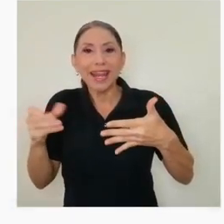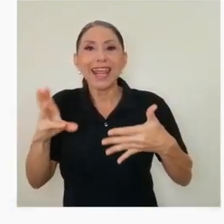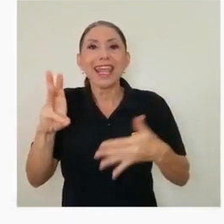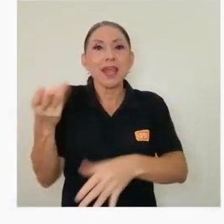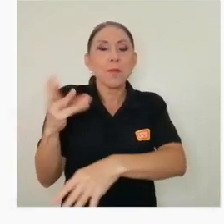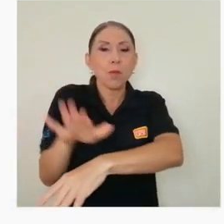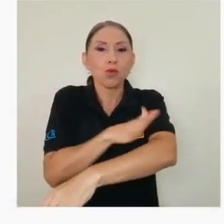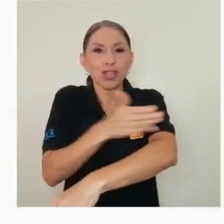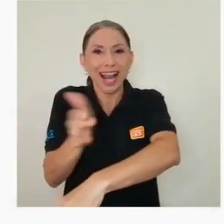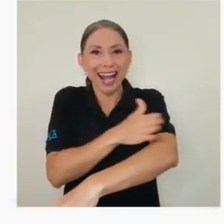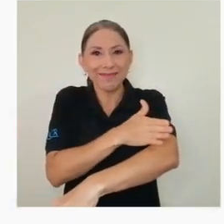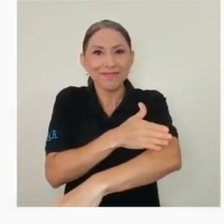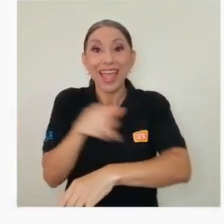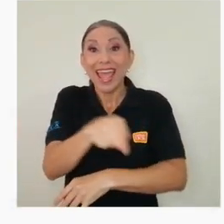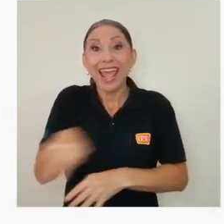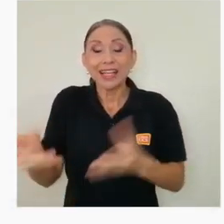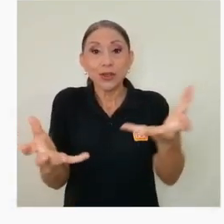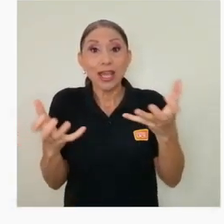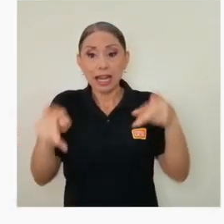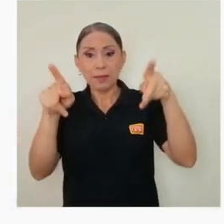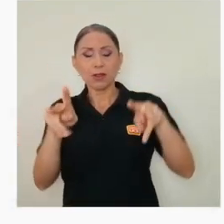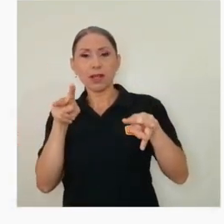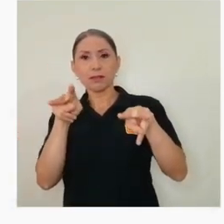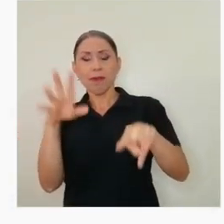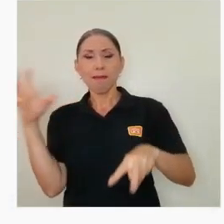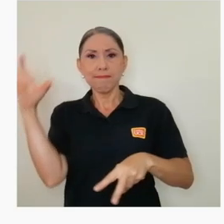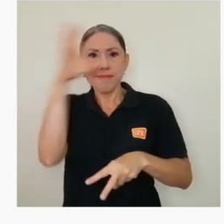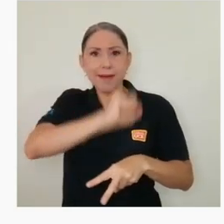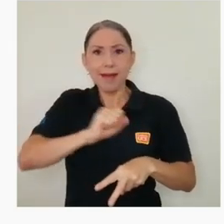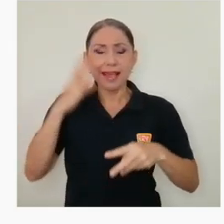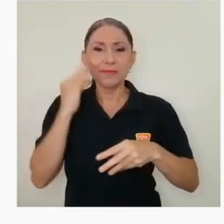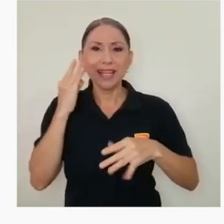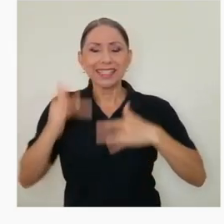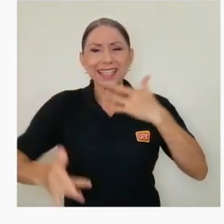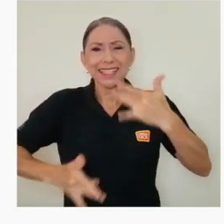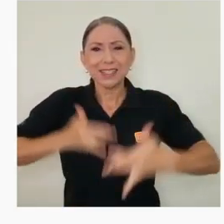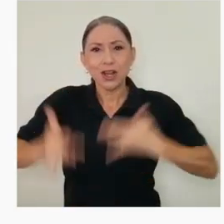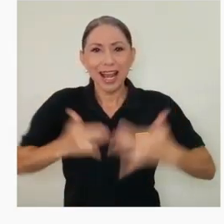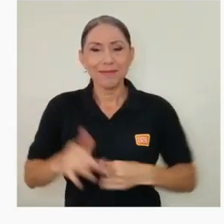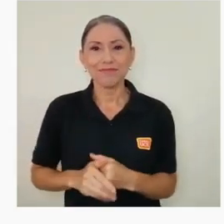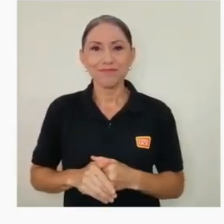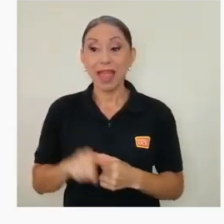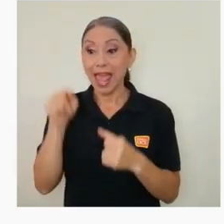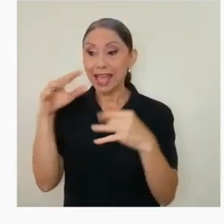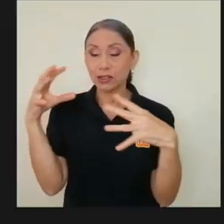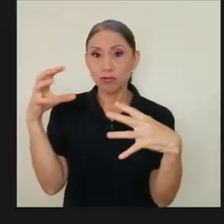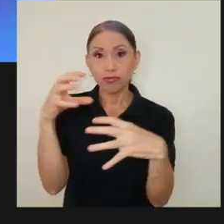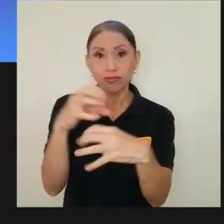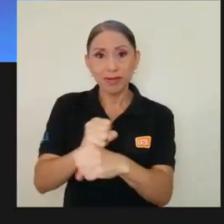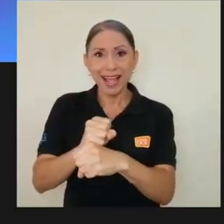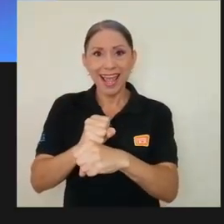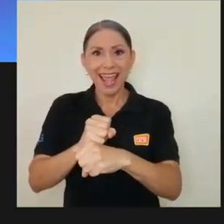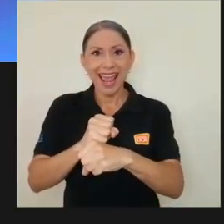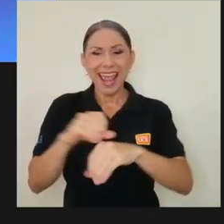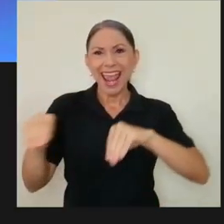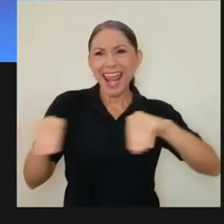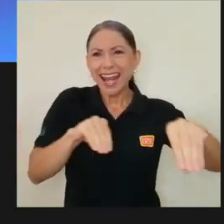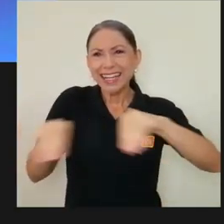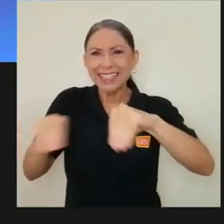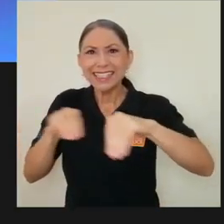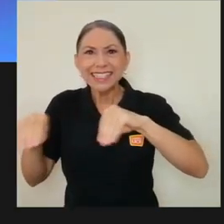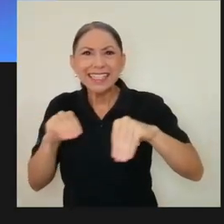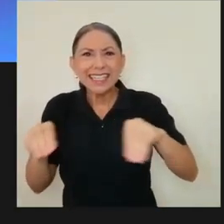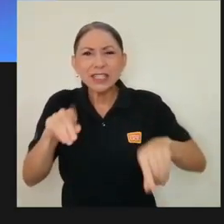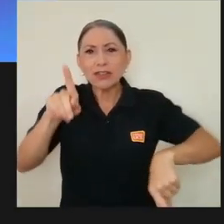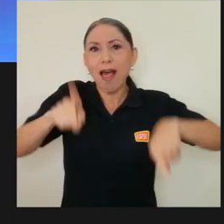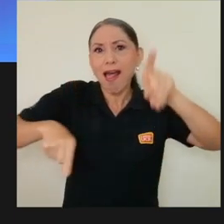y musicar, las cuales pretenden llevar a los usuarios a una experiencia sensorial. Este es un compendio de ejercicios interactivos,